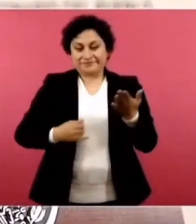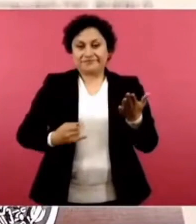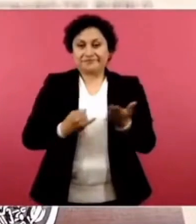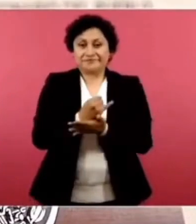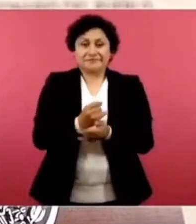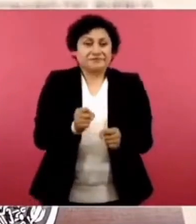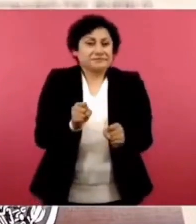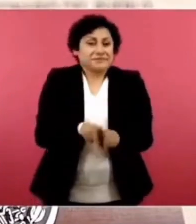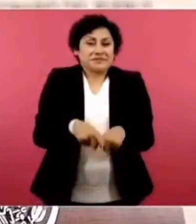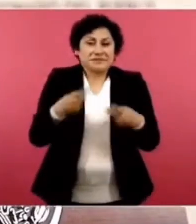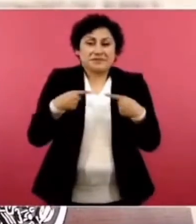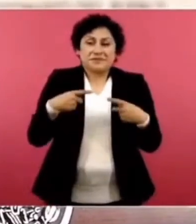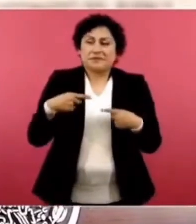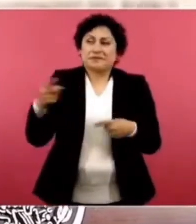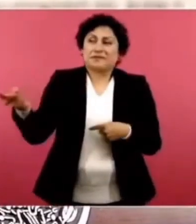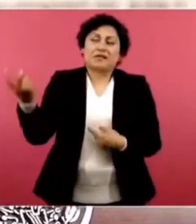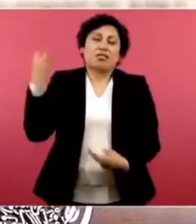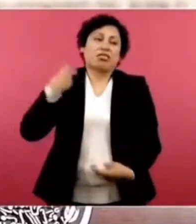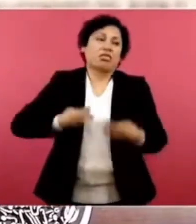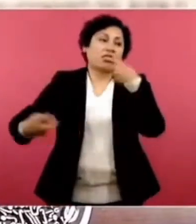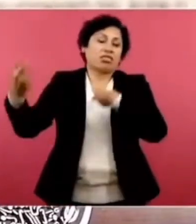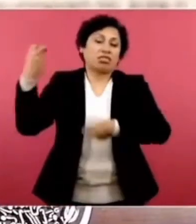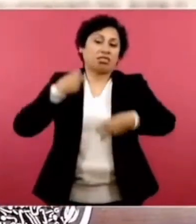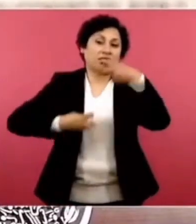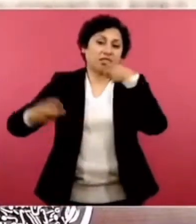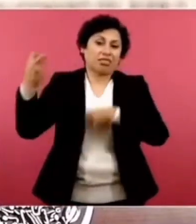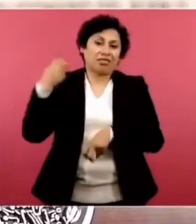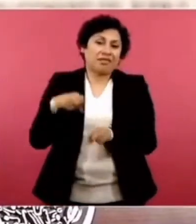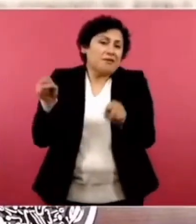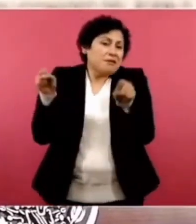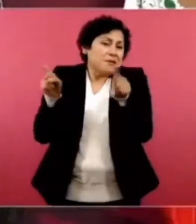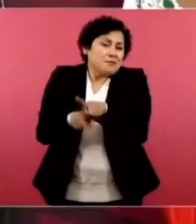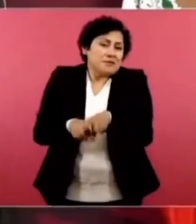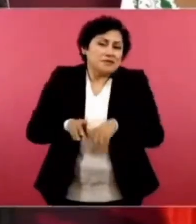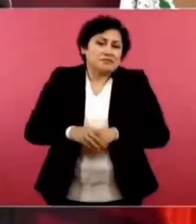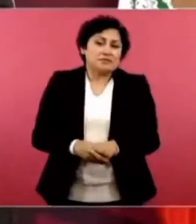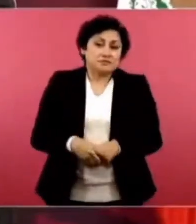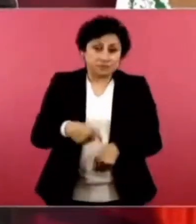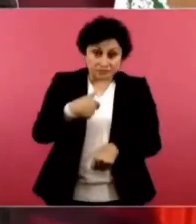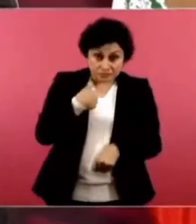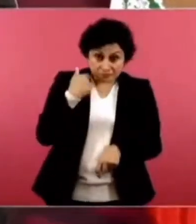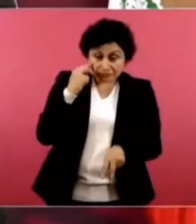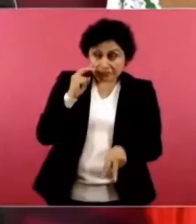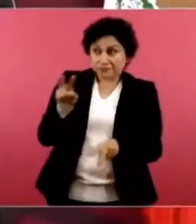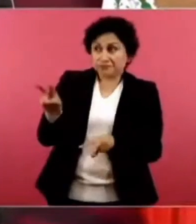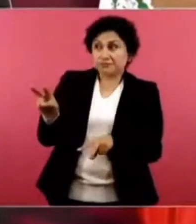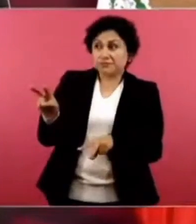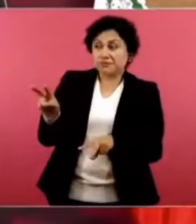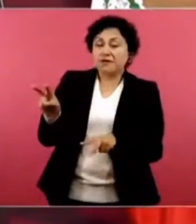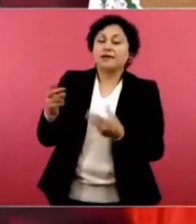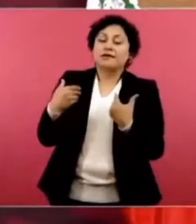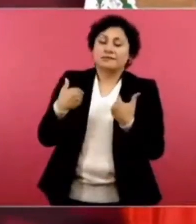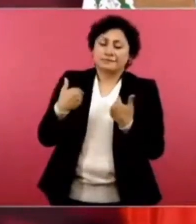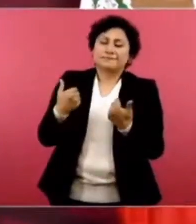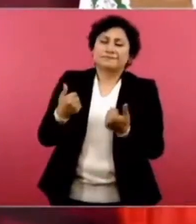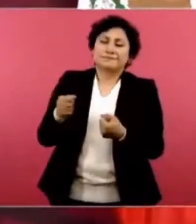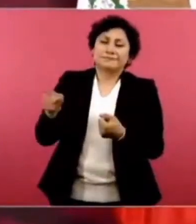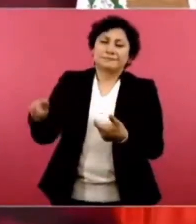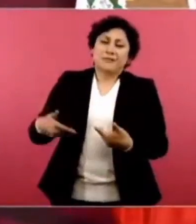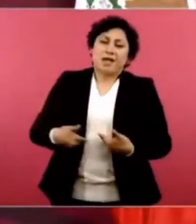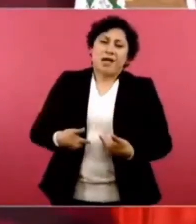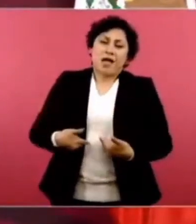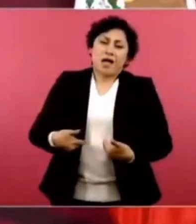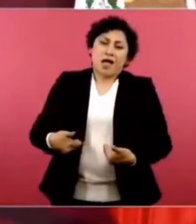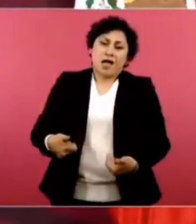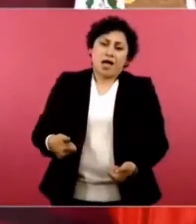Pero también los entiendo. Es que es mucho el hambre el